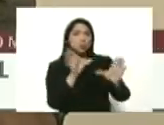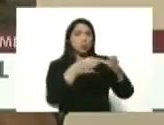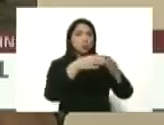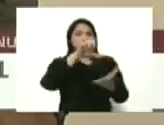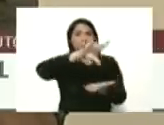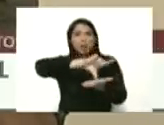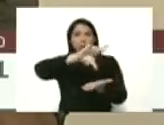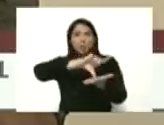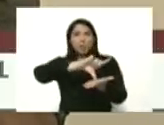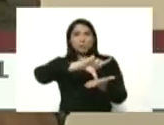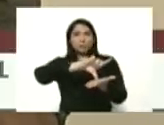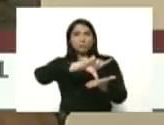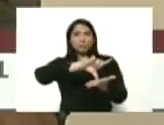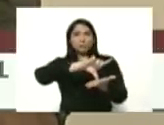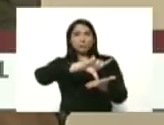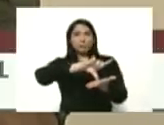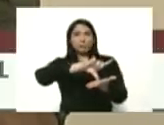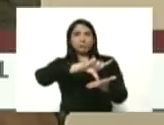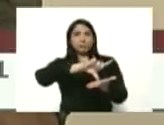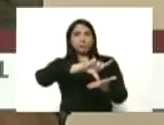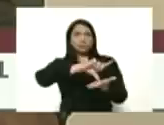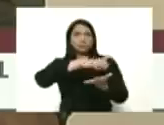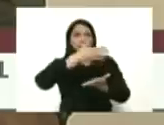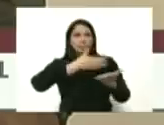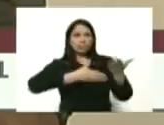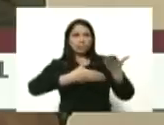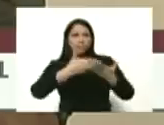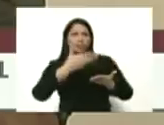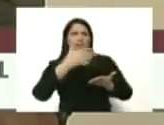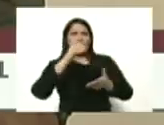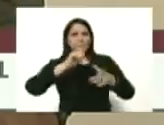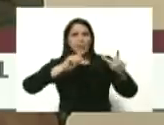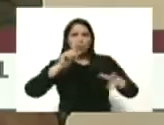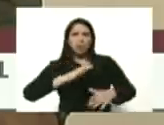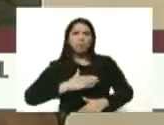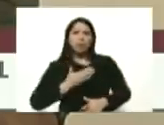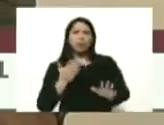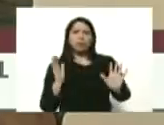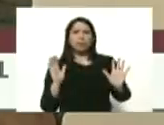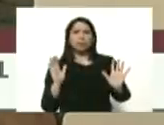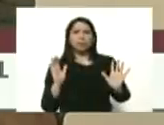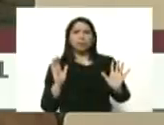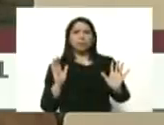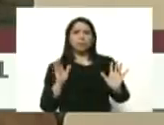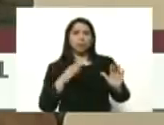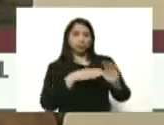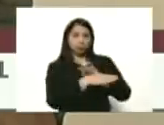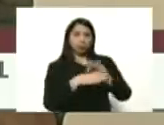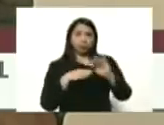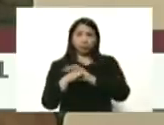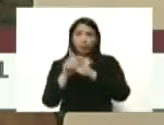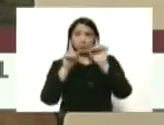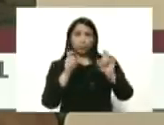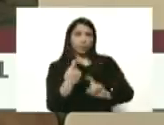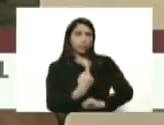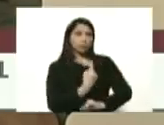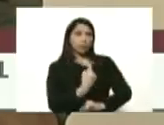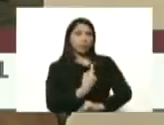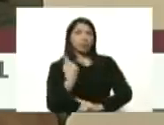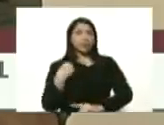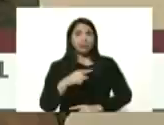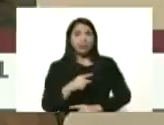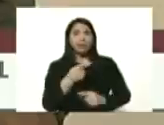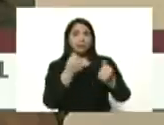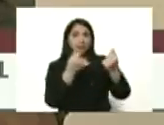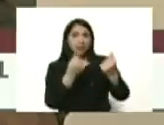pues la intermediación es decir la gente puede acceder a la prueba solamente si tiene el dinero para